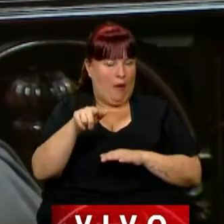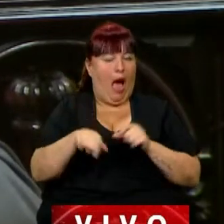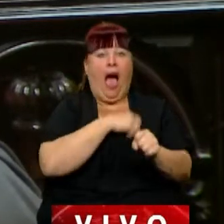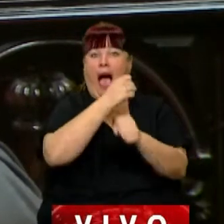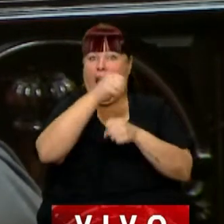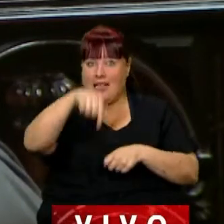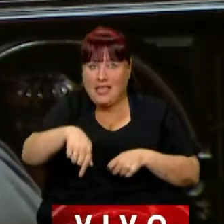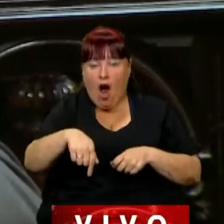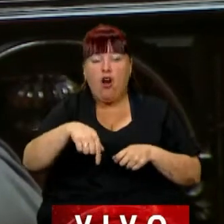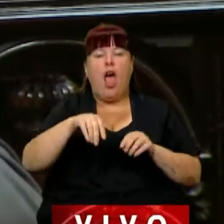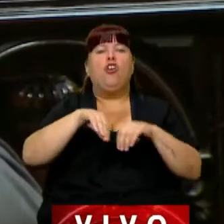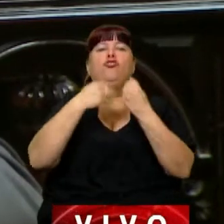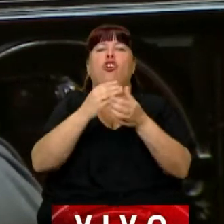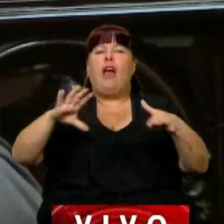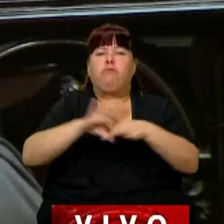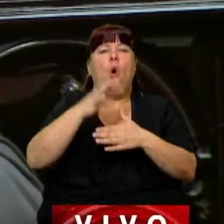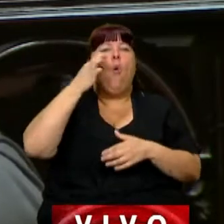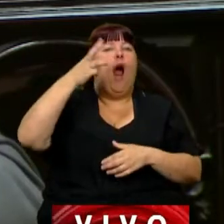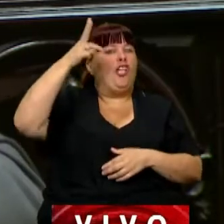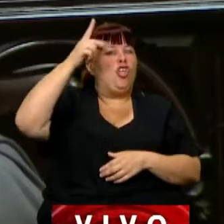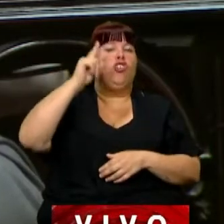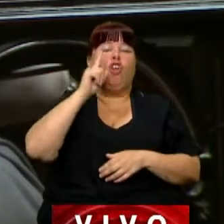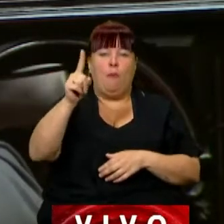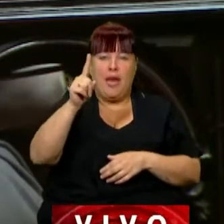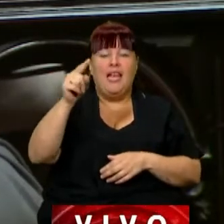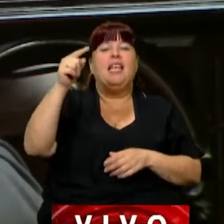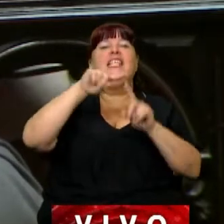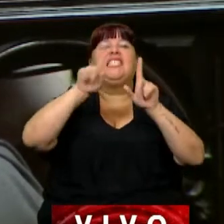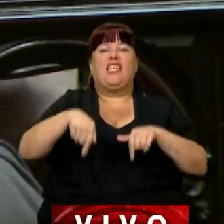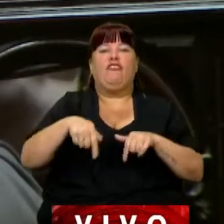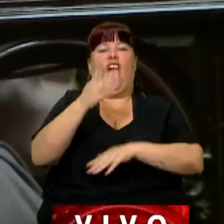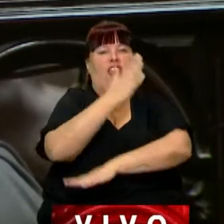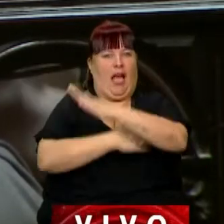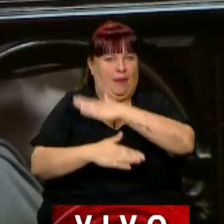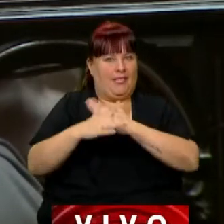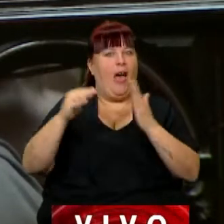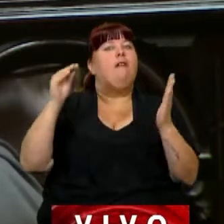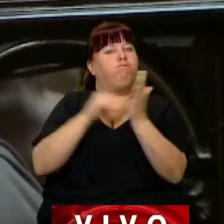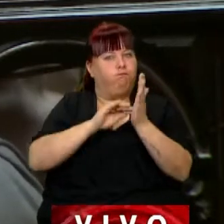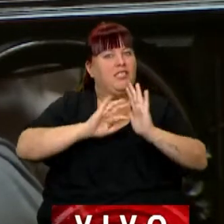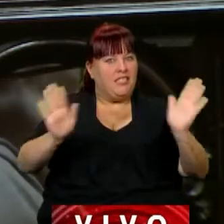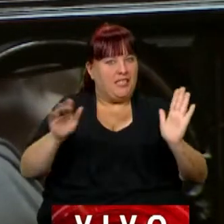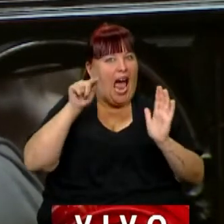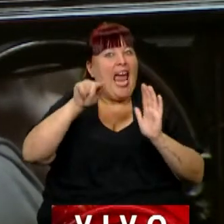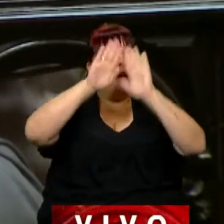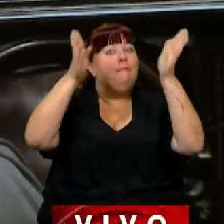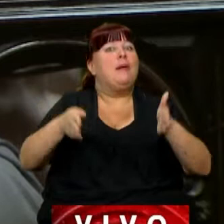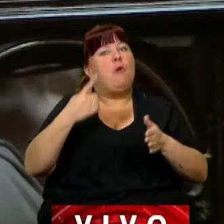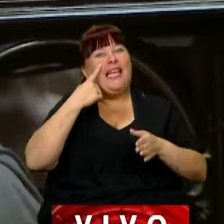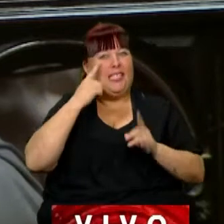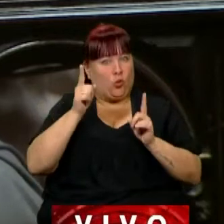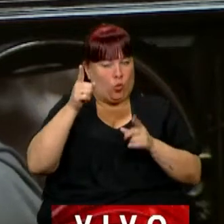fecha hay exactamente 48.000 certificados registrados en este instituto.